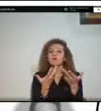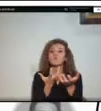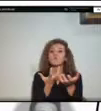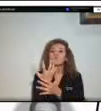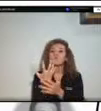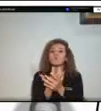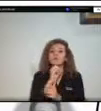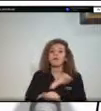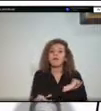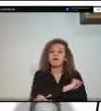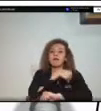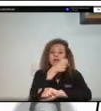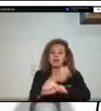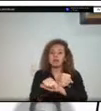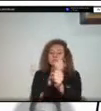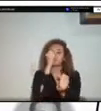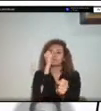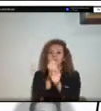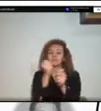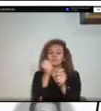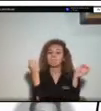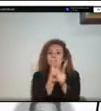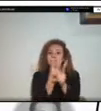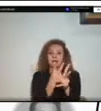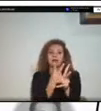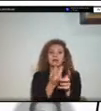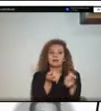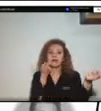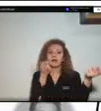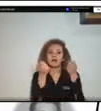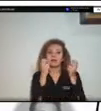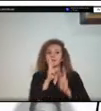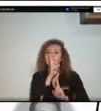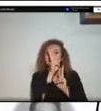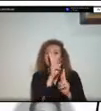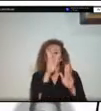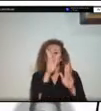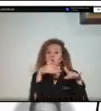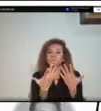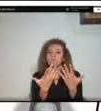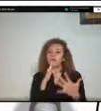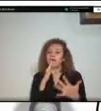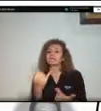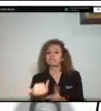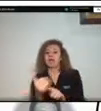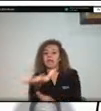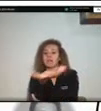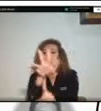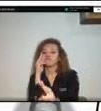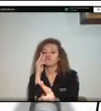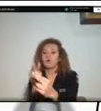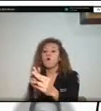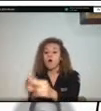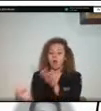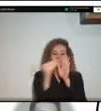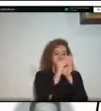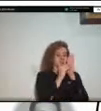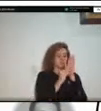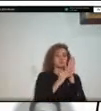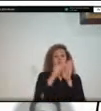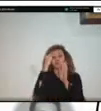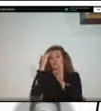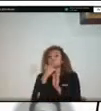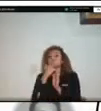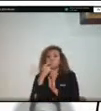y ponen a prueba esas estrategias de respuesta a través de unos de los eventos reales no sé seguramente también habrán espacios de simulacros no tuvimos la